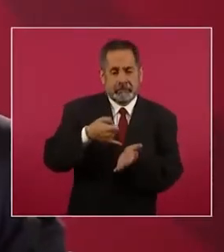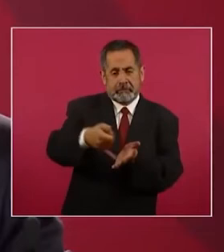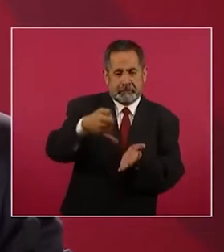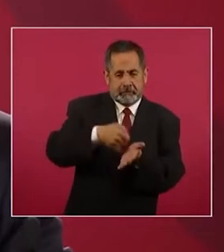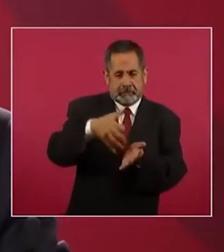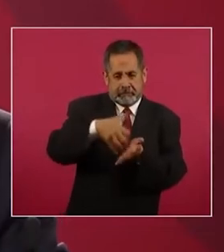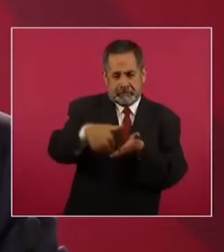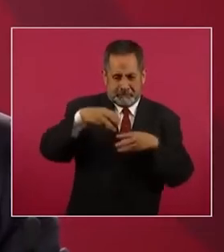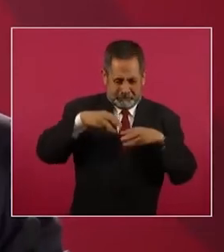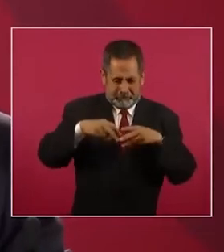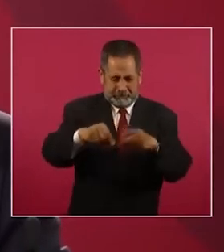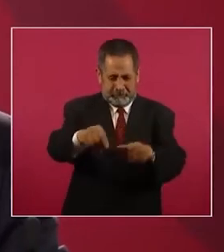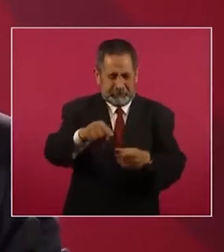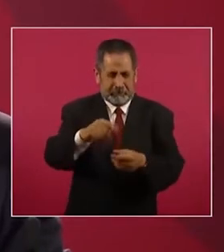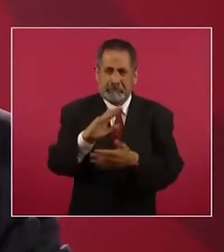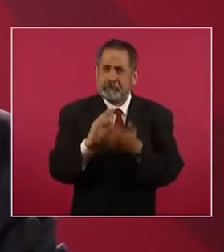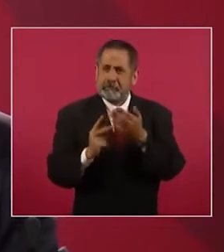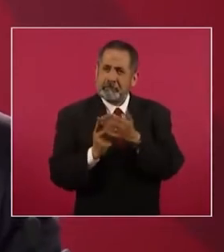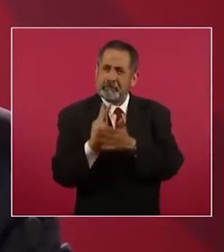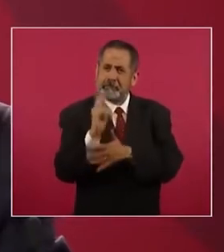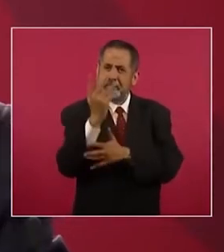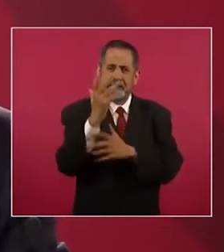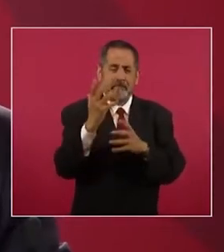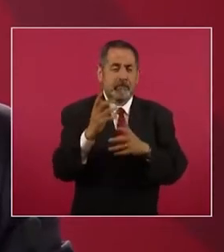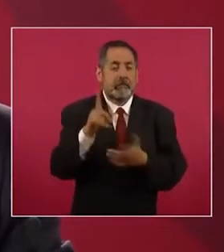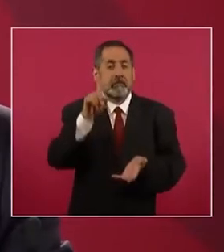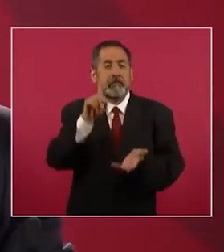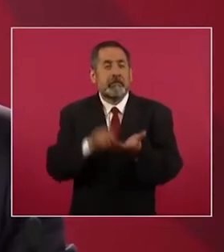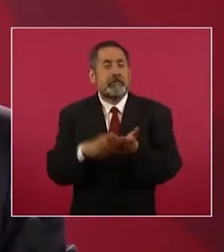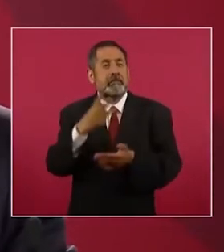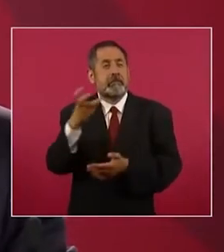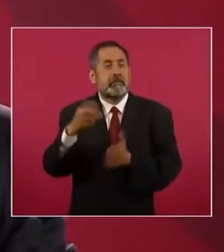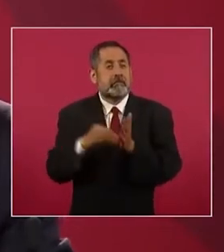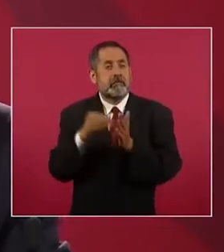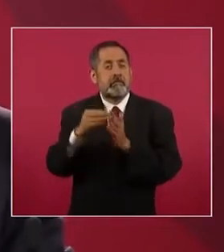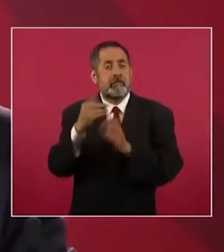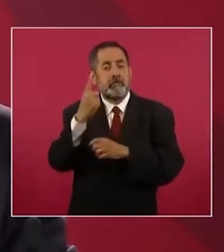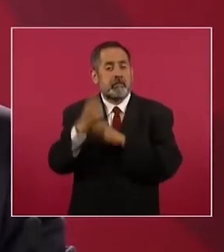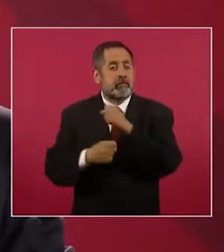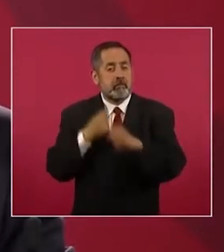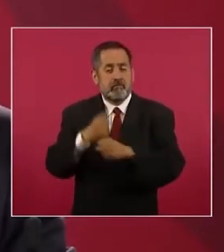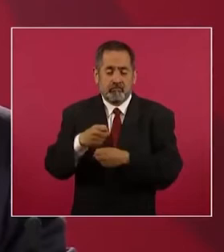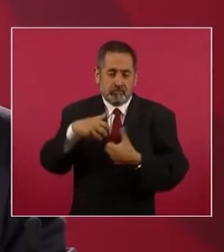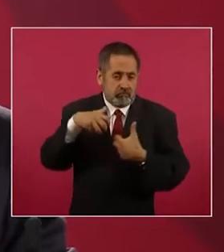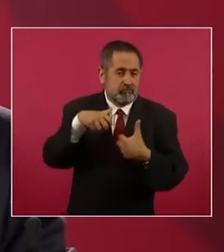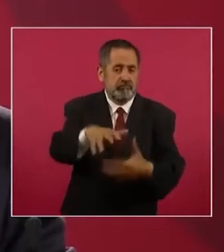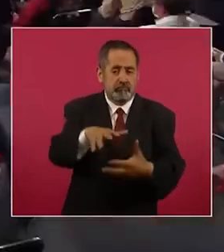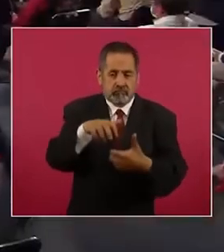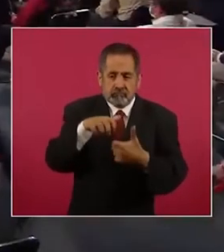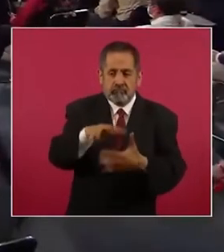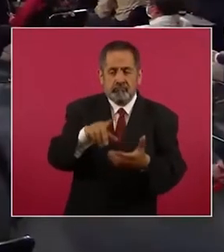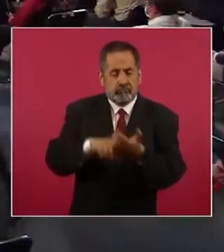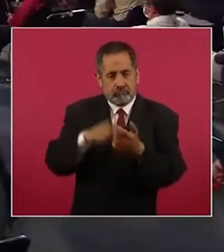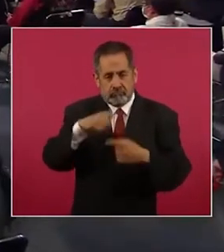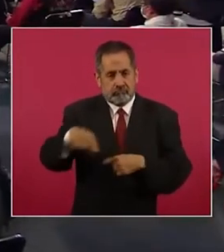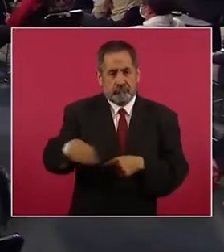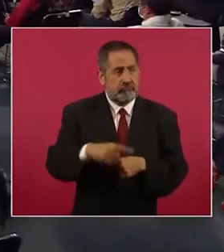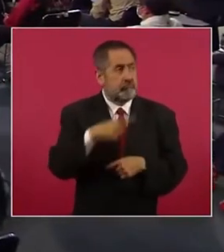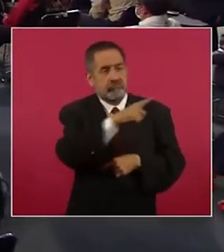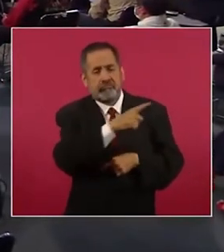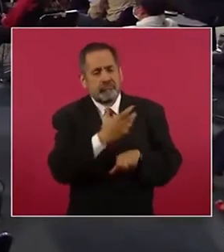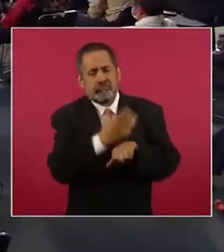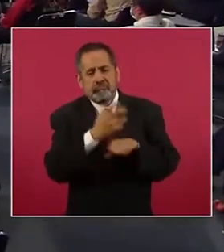mil trescientos millones de dólares al año en reforestación en Estados Unidos